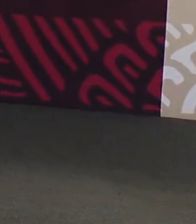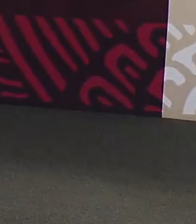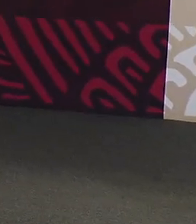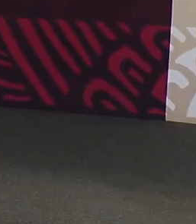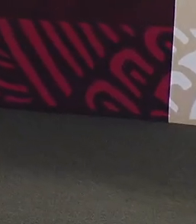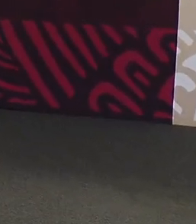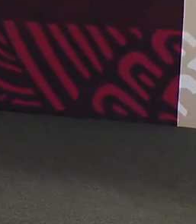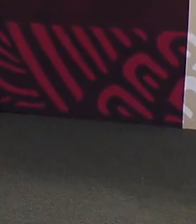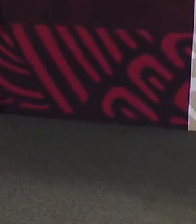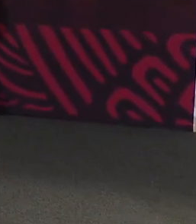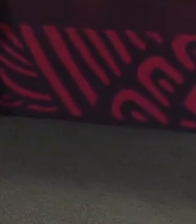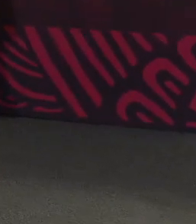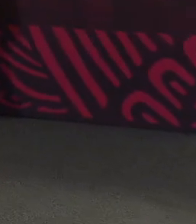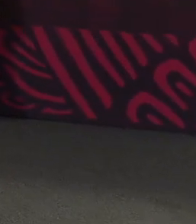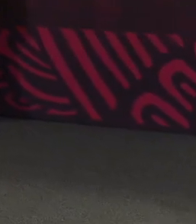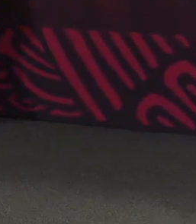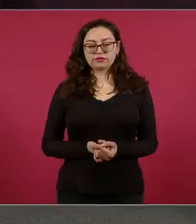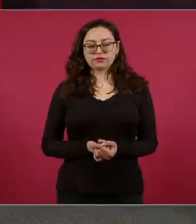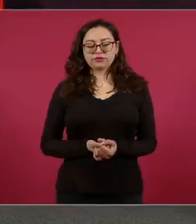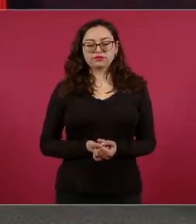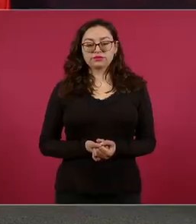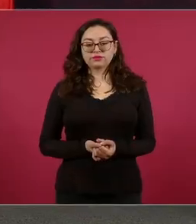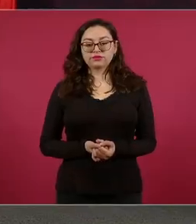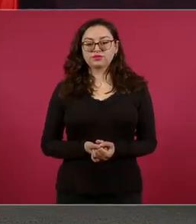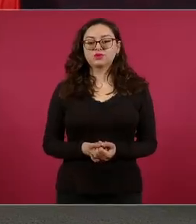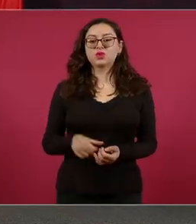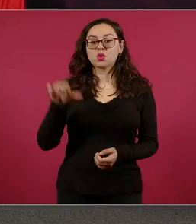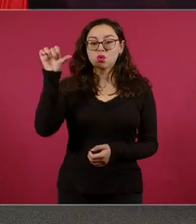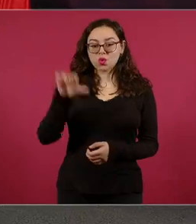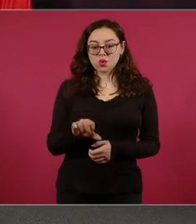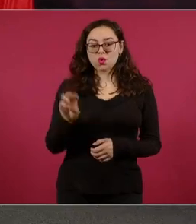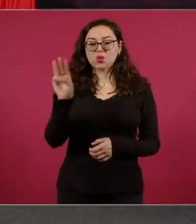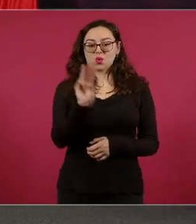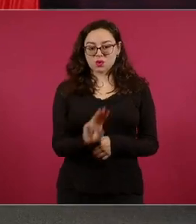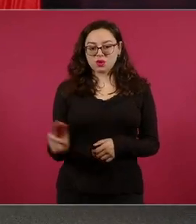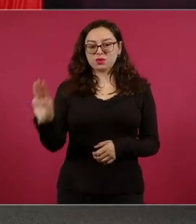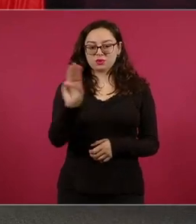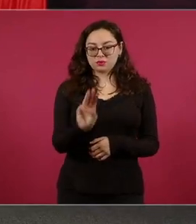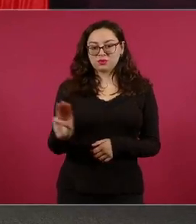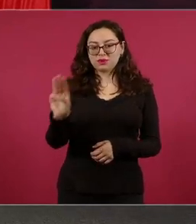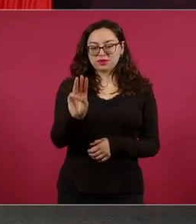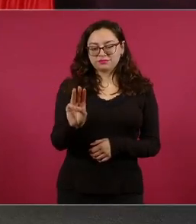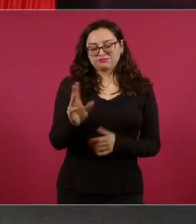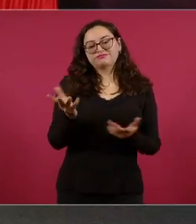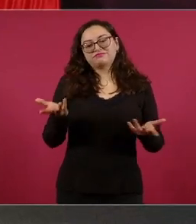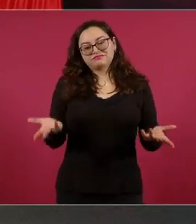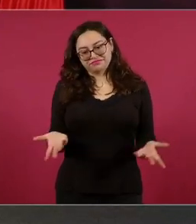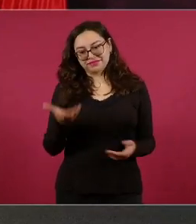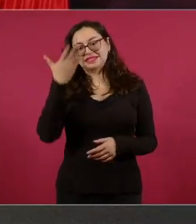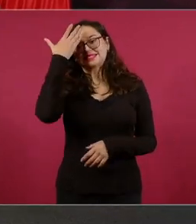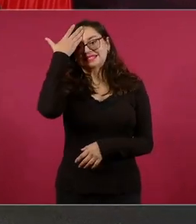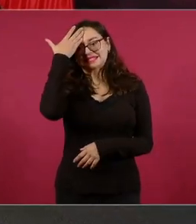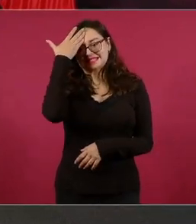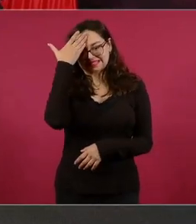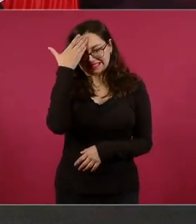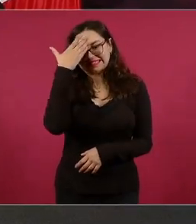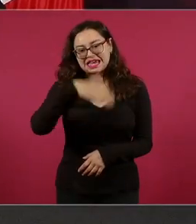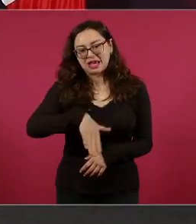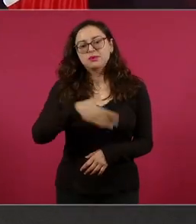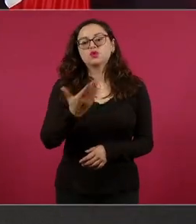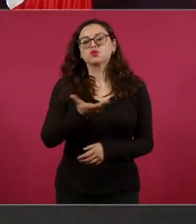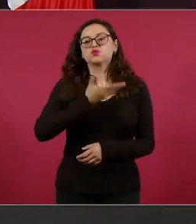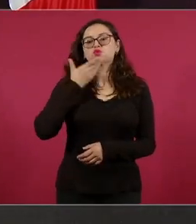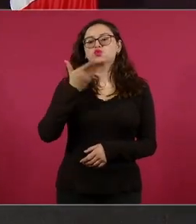Pues hoy es miércoles y como lo hacemos desde hace algún tiempo,